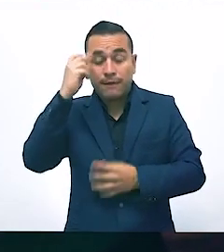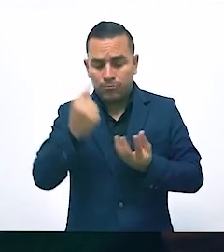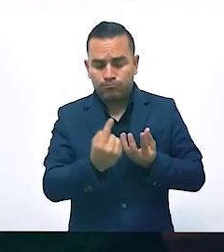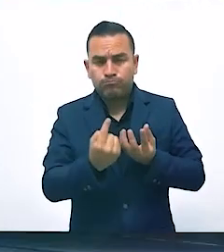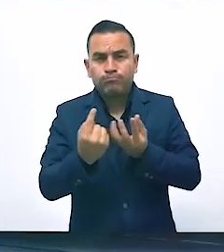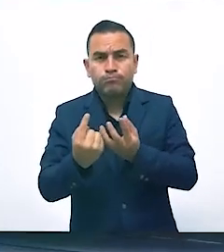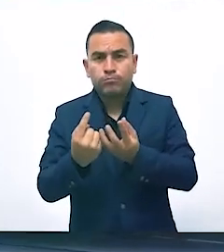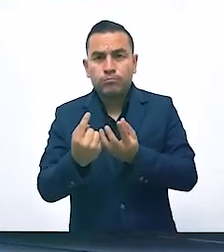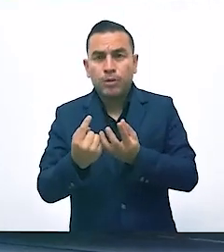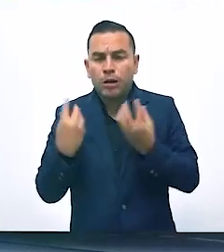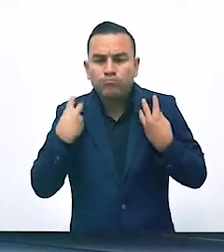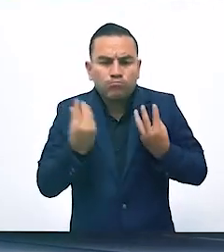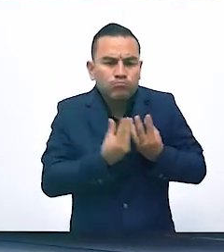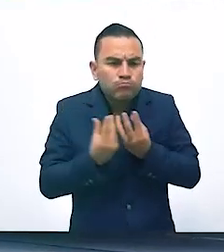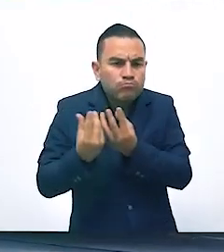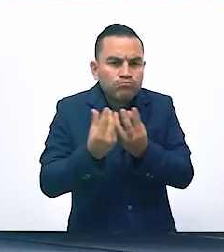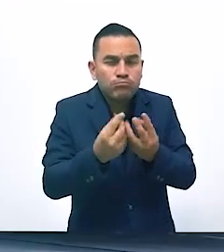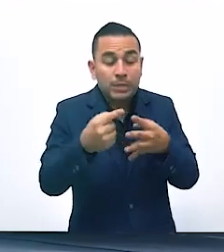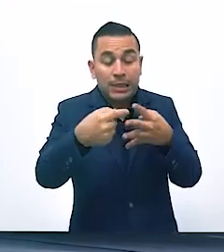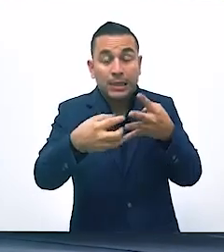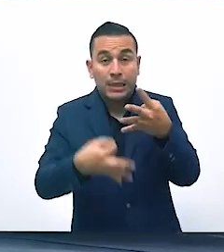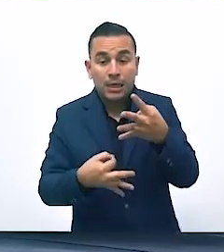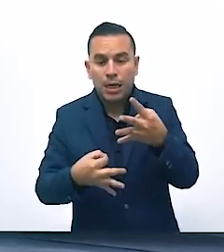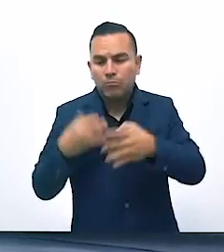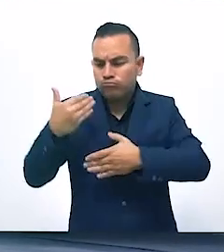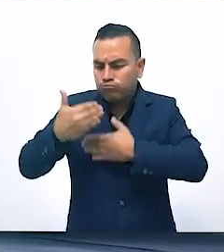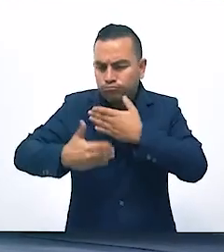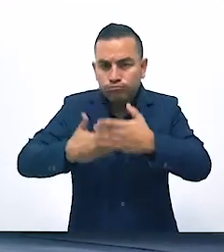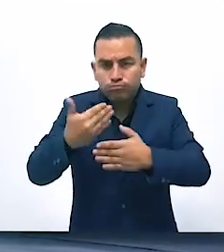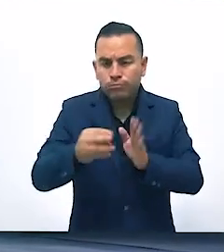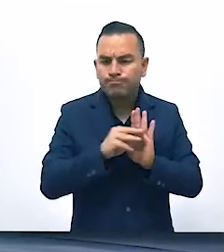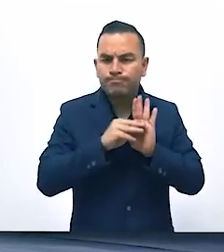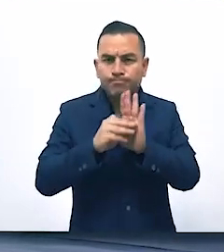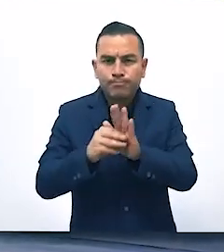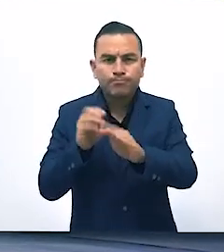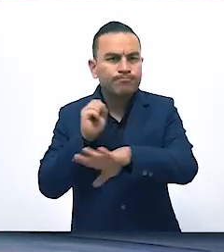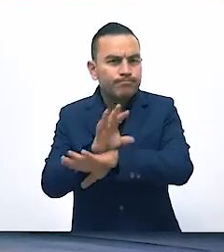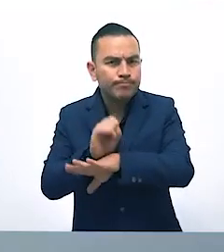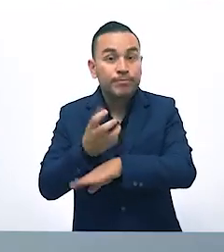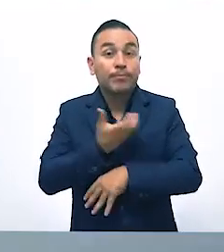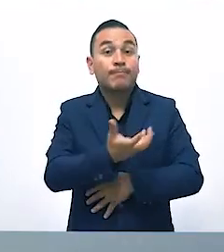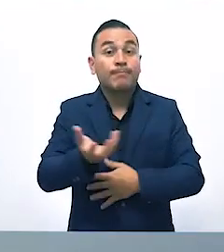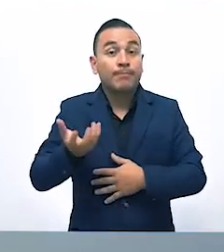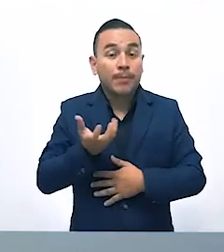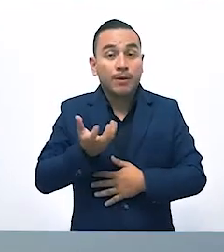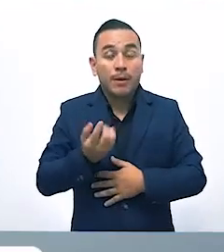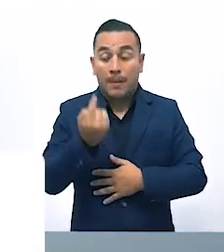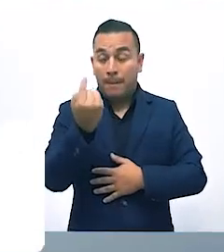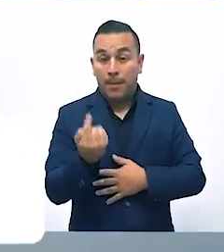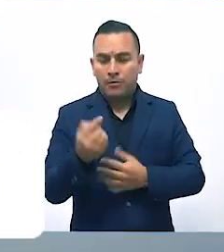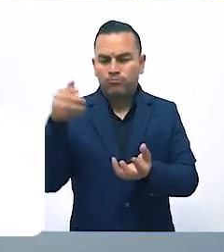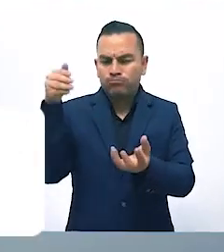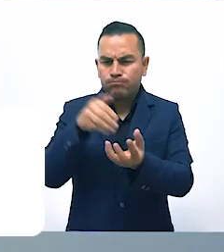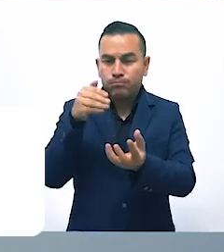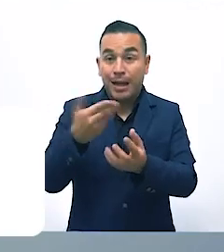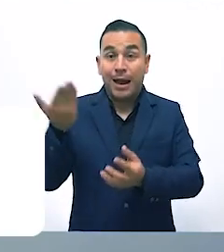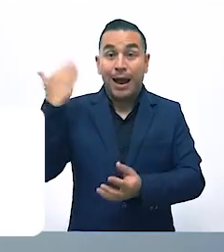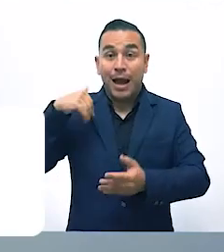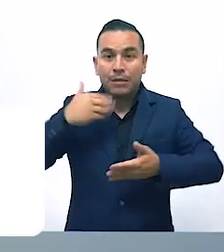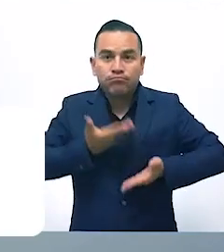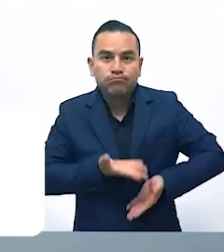encargados de socializar con el personal de salud la ley, sus protocolos, guías y normativas. Los educadores prenatales